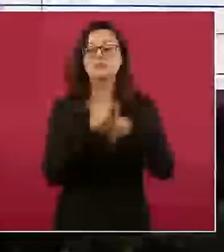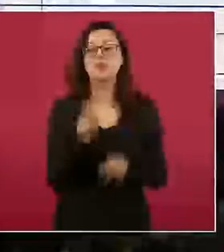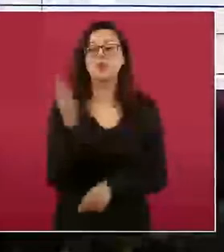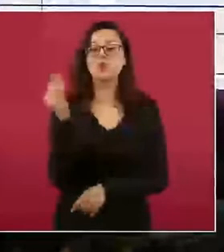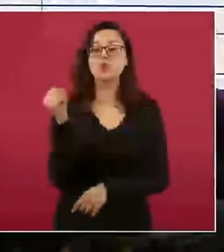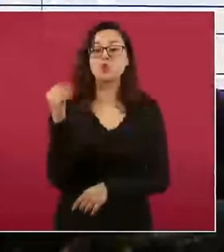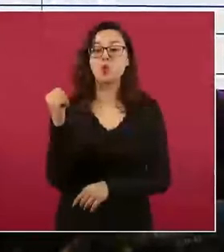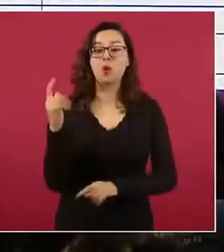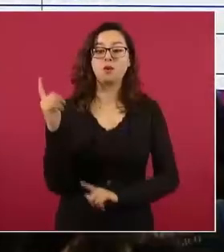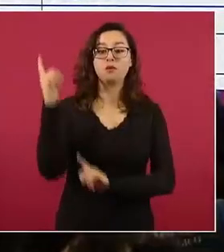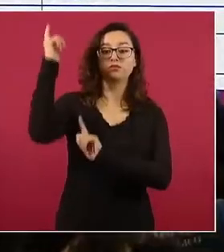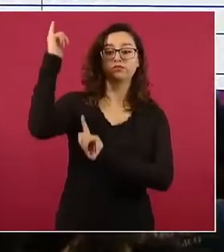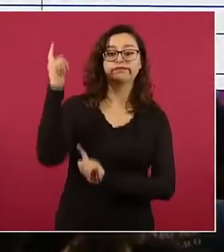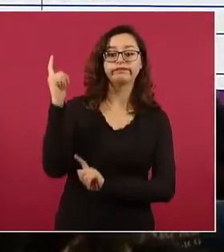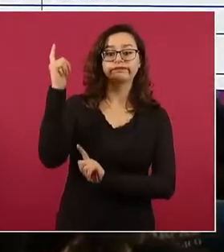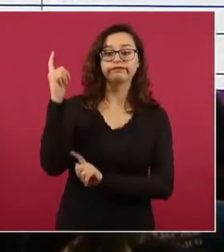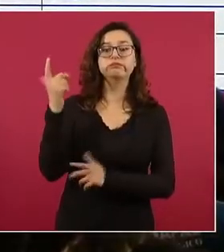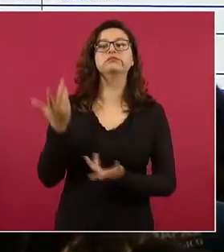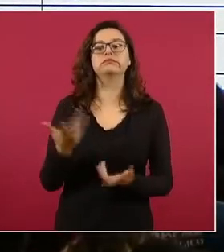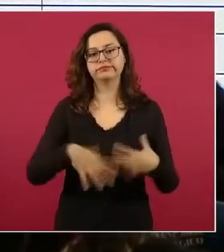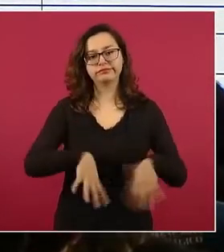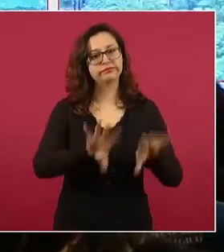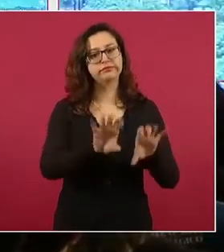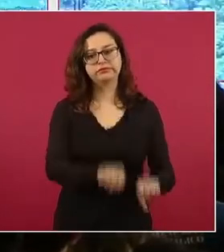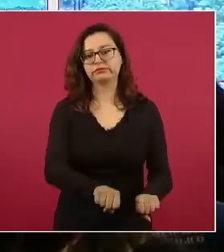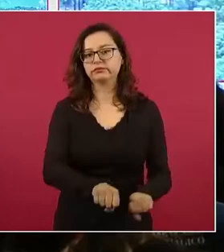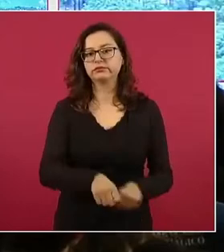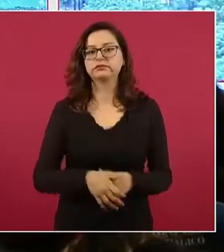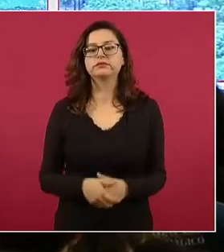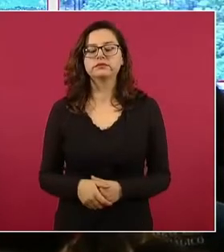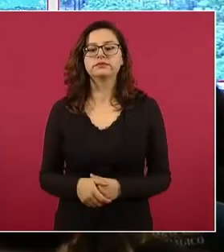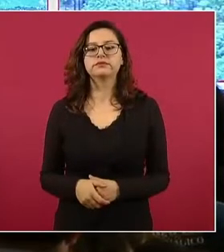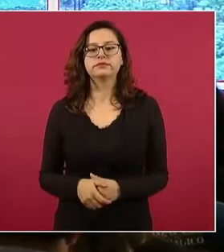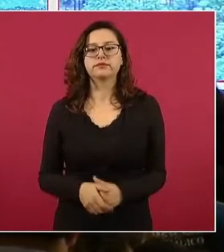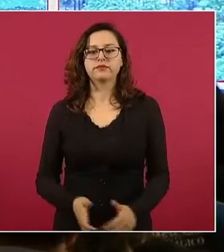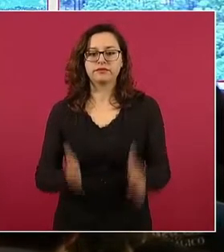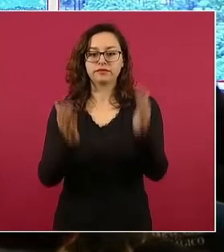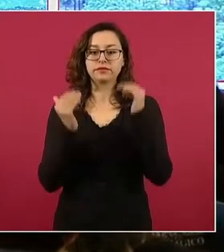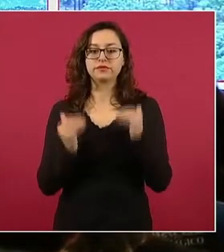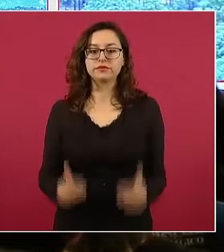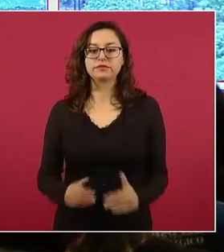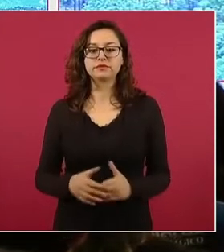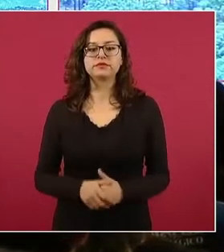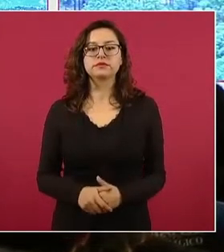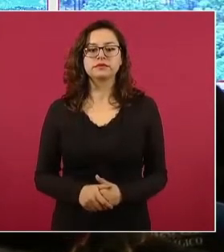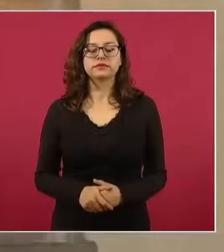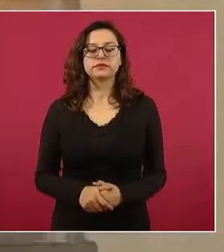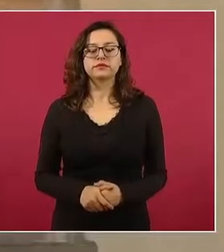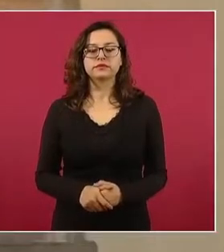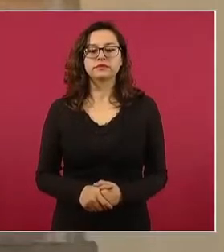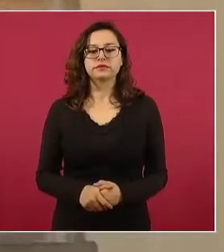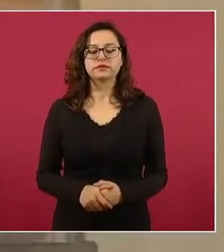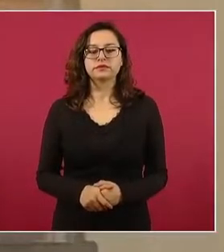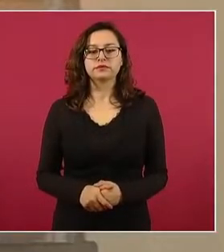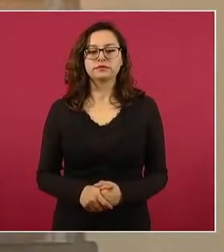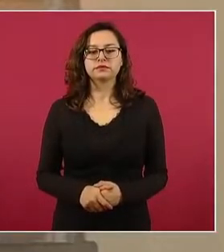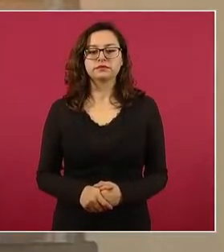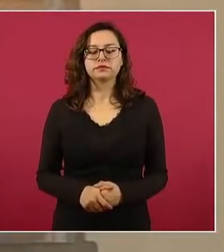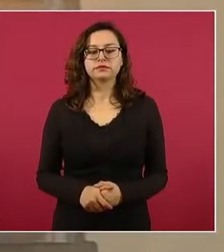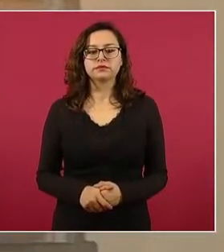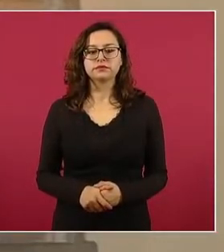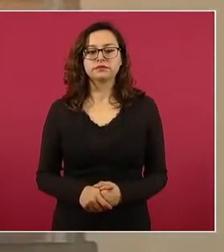pusieron a disposición de la autoridad competente. Siguiente, dentro de este operativo de búsqueda informar